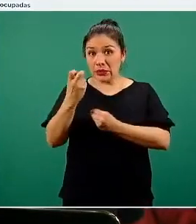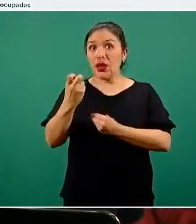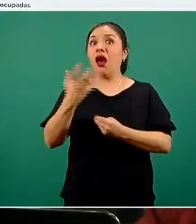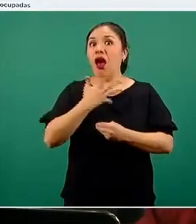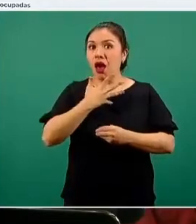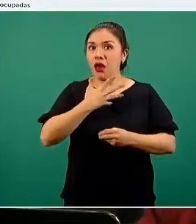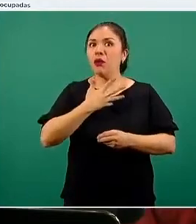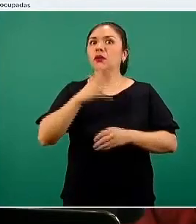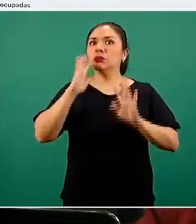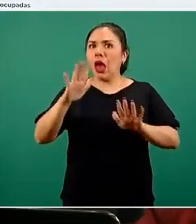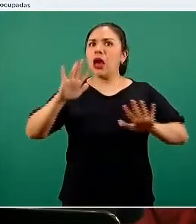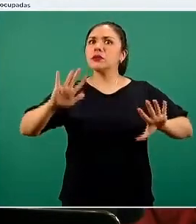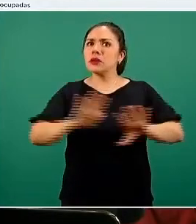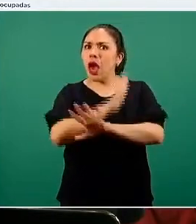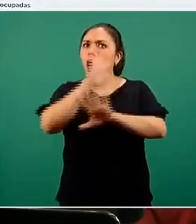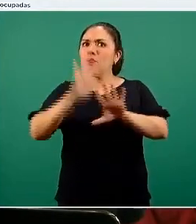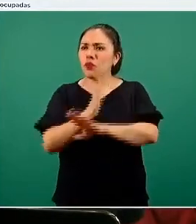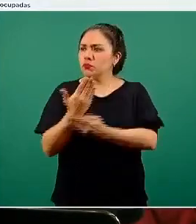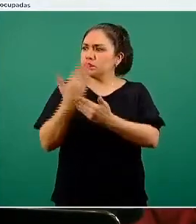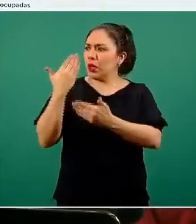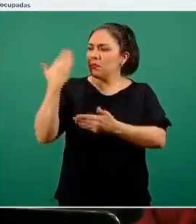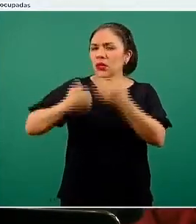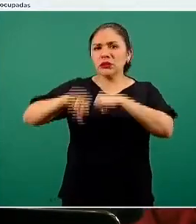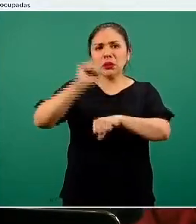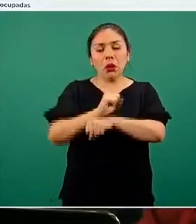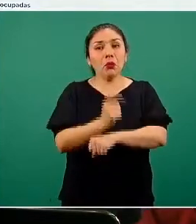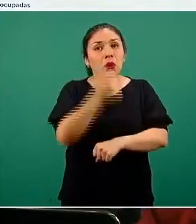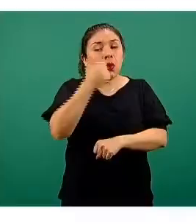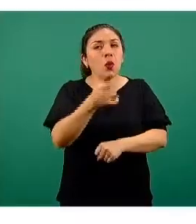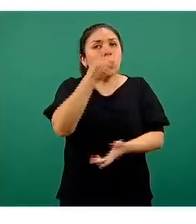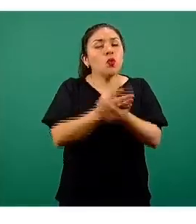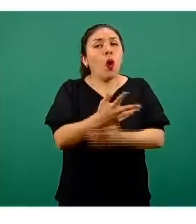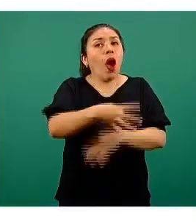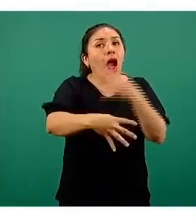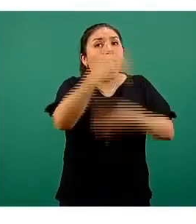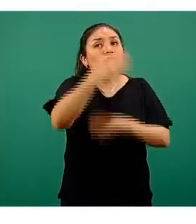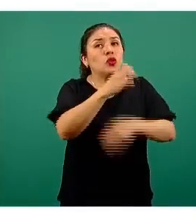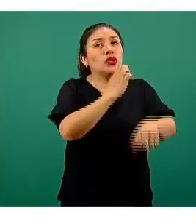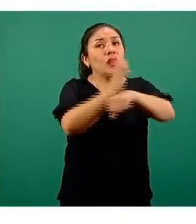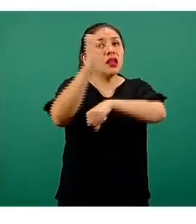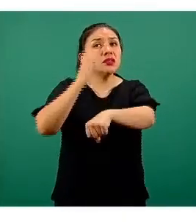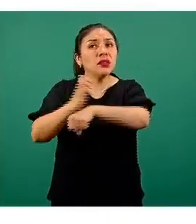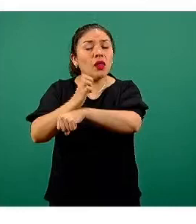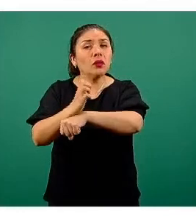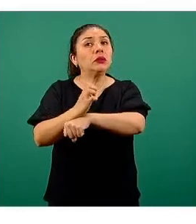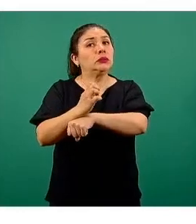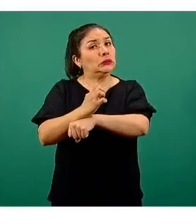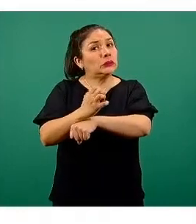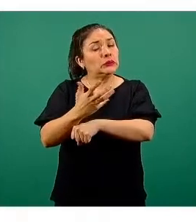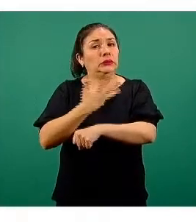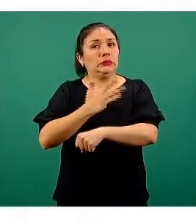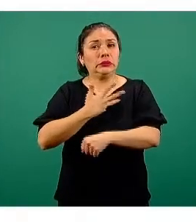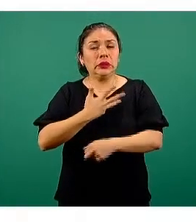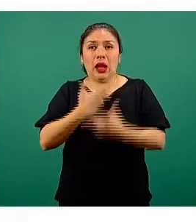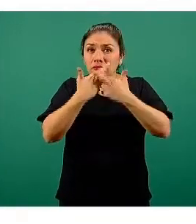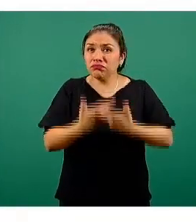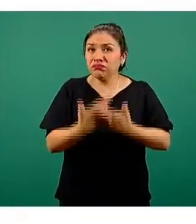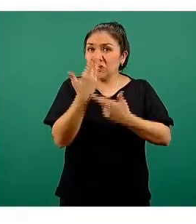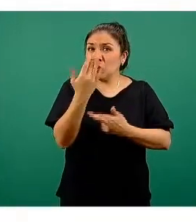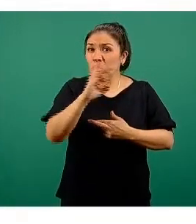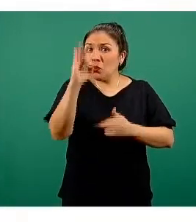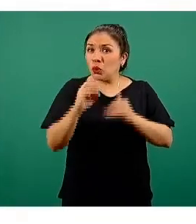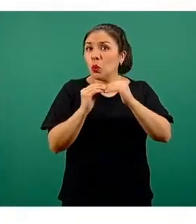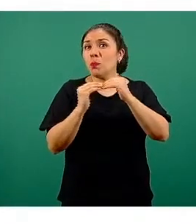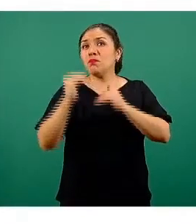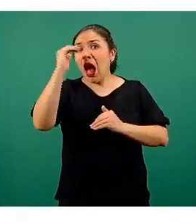creciendo en las últimas semanas. Habíamos tenido solamente 14 entidades que tenían más del 50%